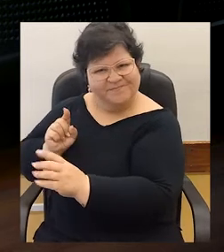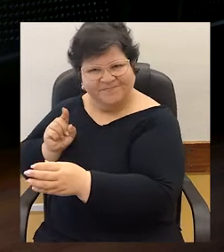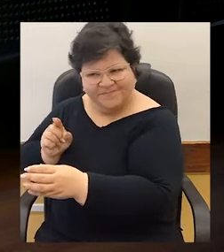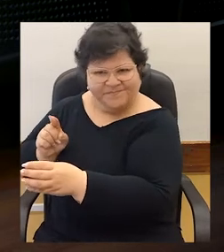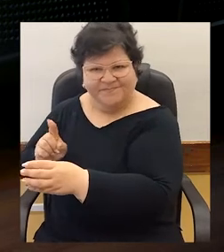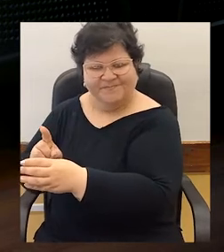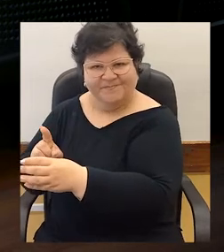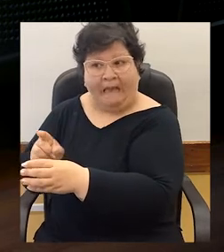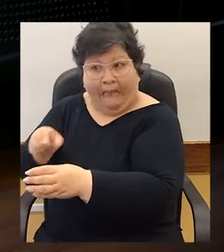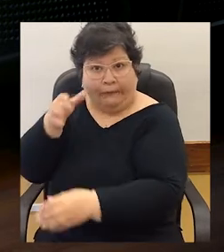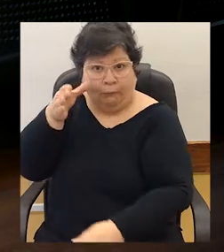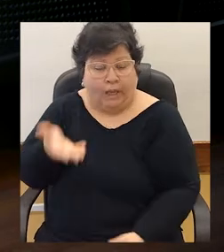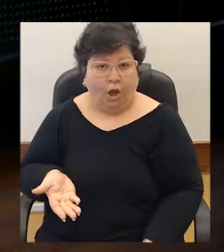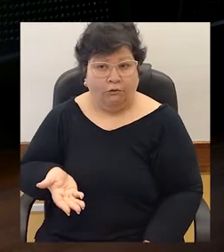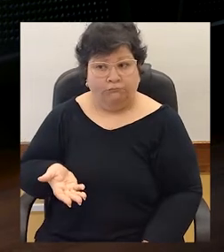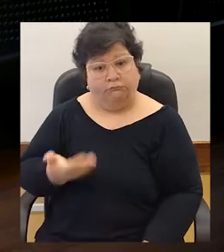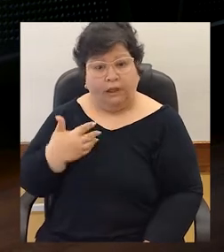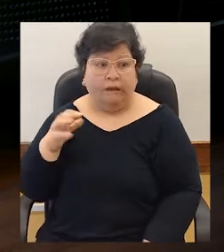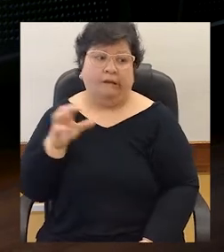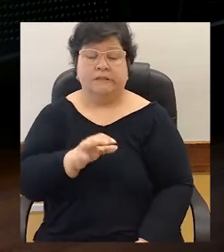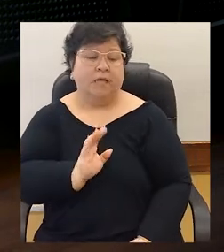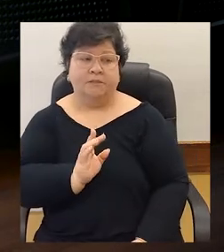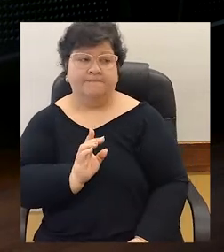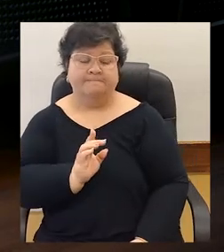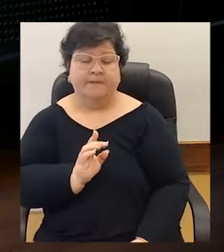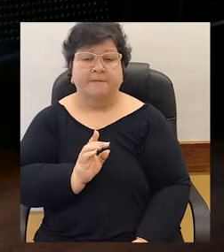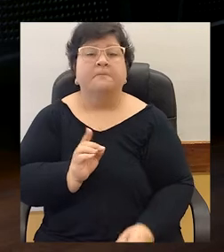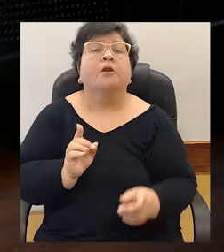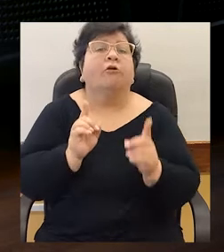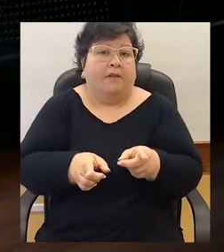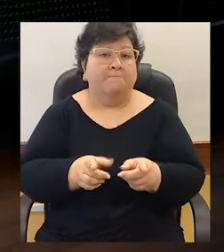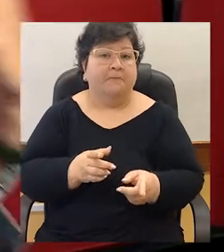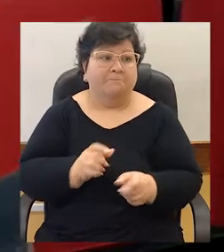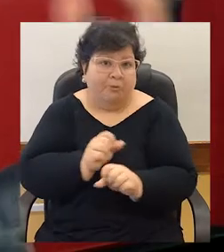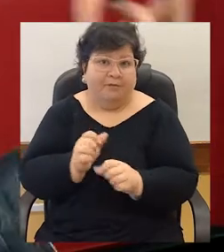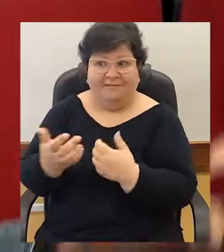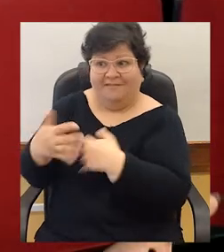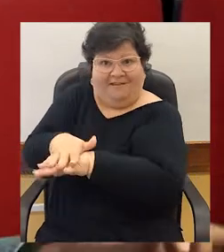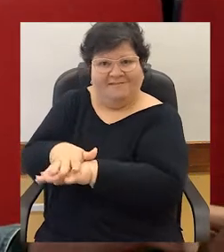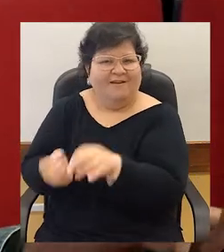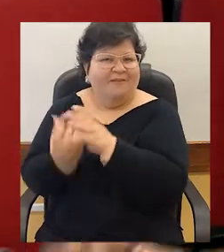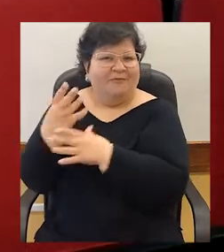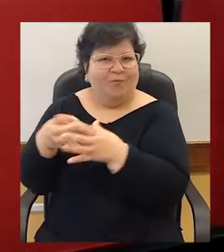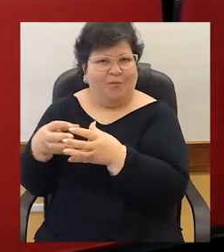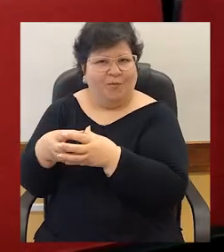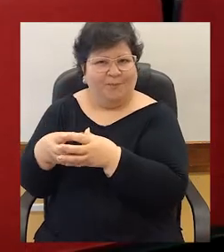Y ahí hay un riesgo, un riesgo, por ejemplo, de ser rechazado. Pero también hay una oportunidad de pertenecer a un nuevo grupo social.